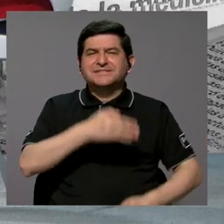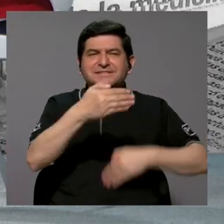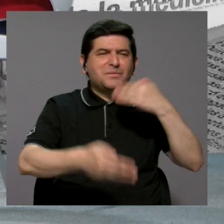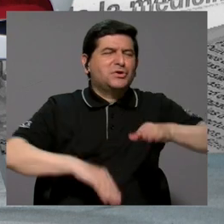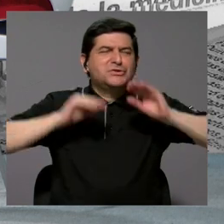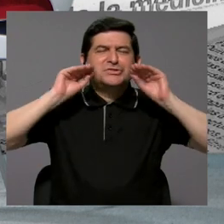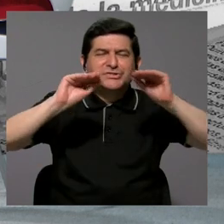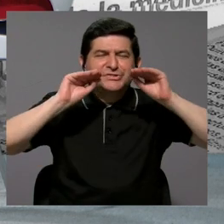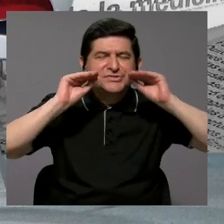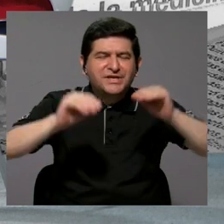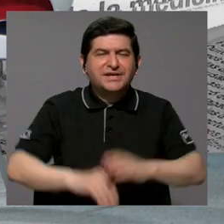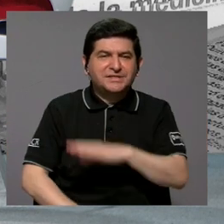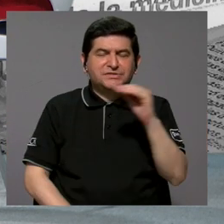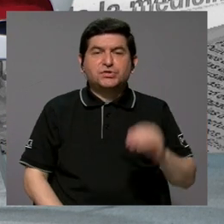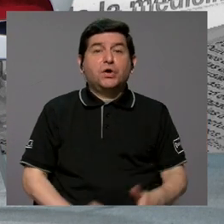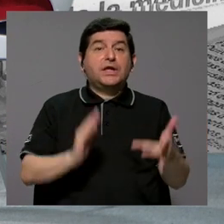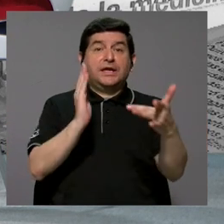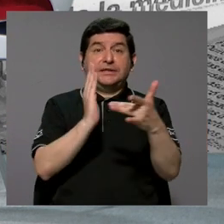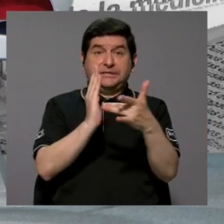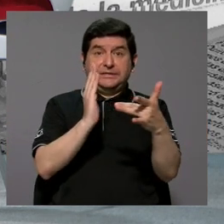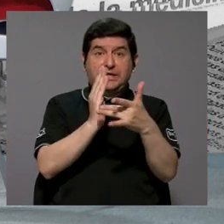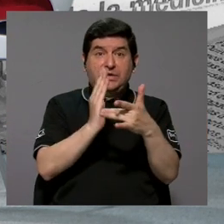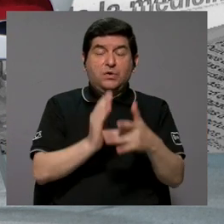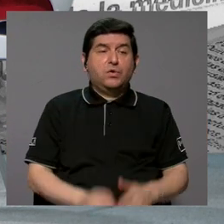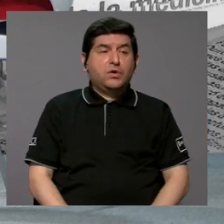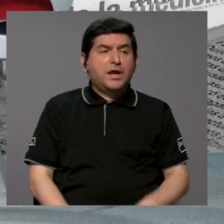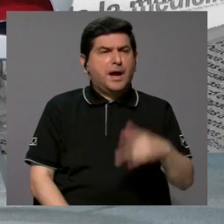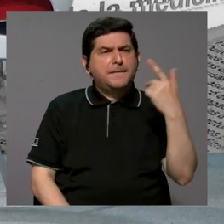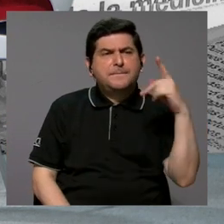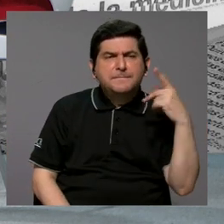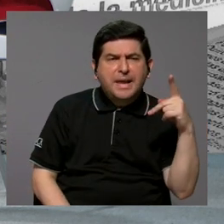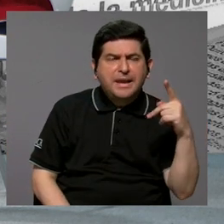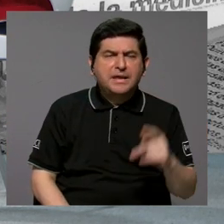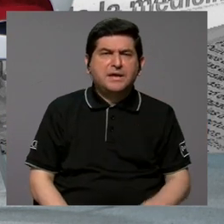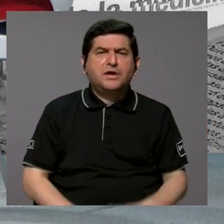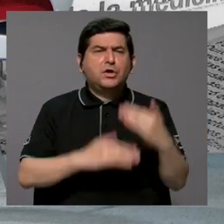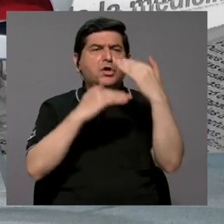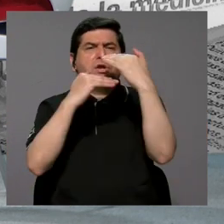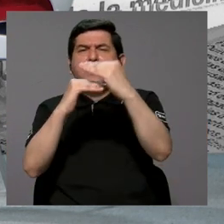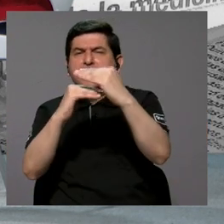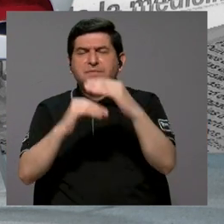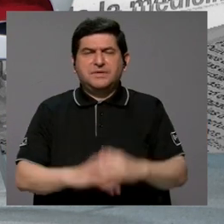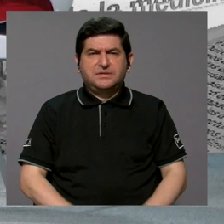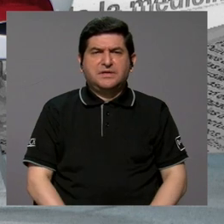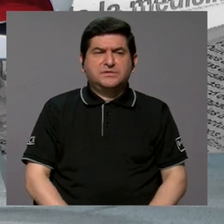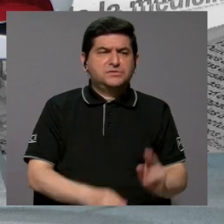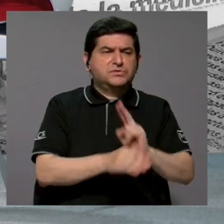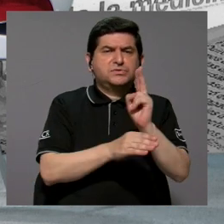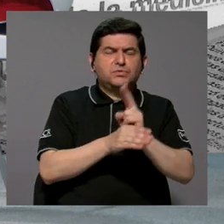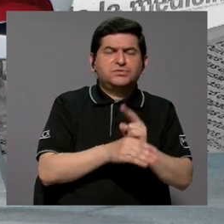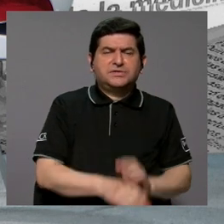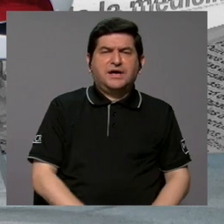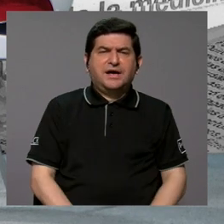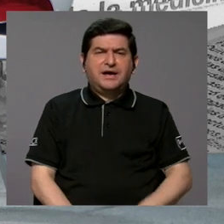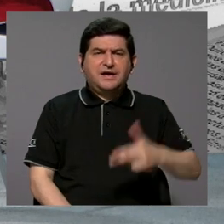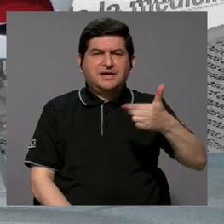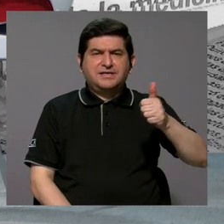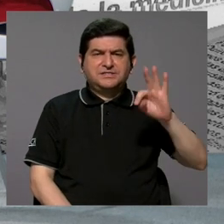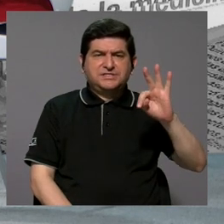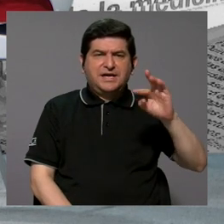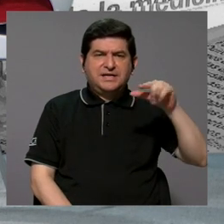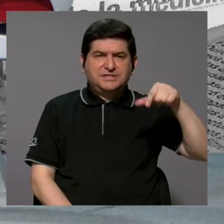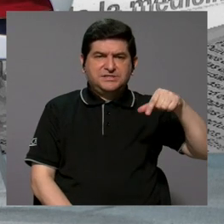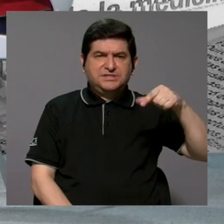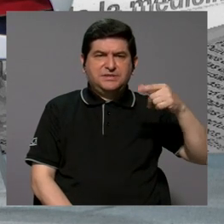y ese desarrollo de que la tecnología, cuáles son sus riesgos, cuáles son sus limitaciones, cuándo usar chat GPT,